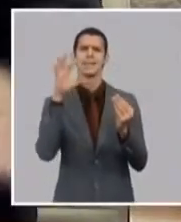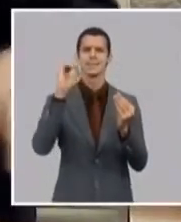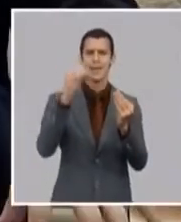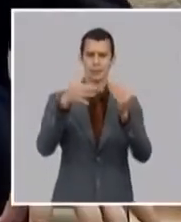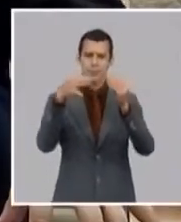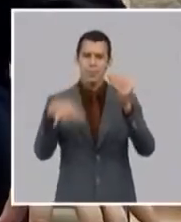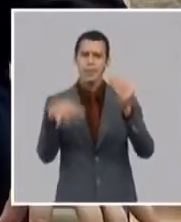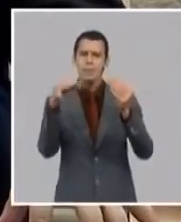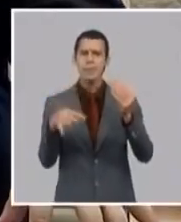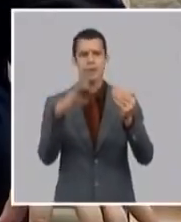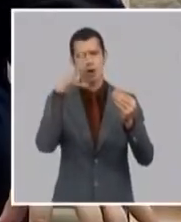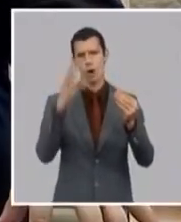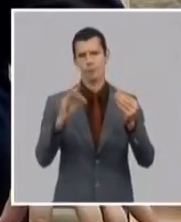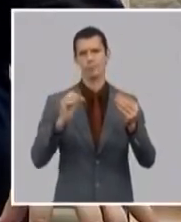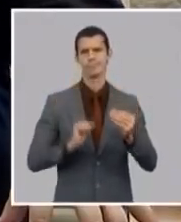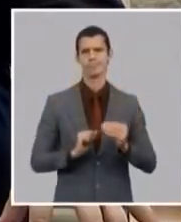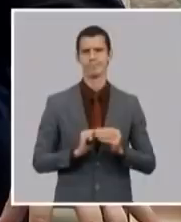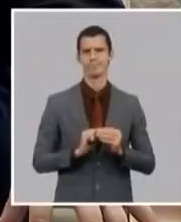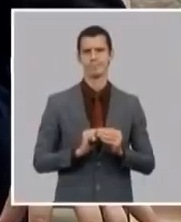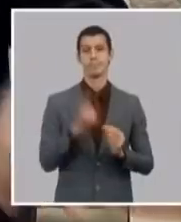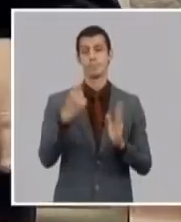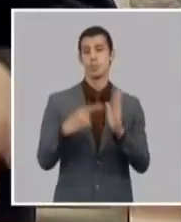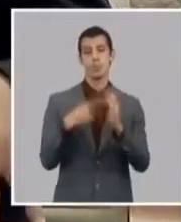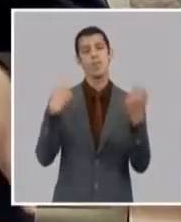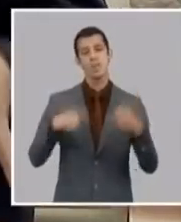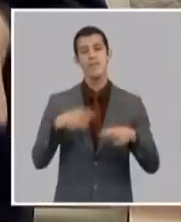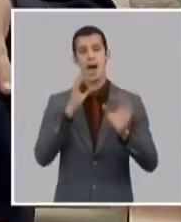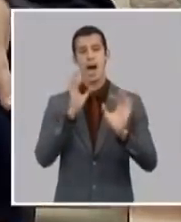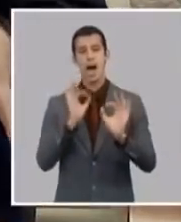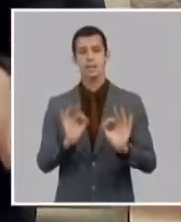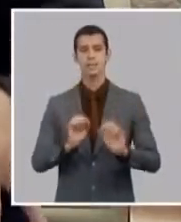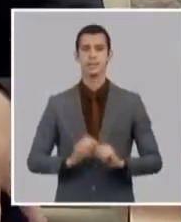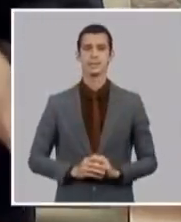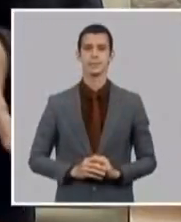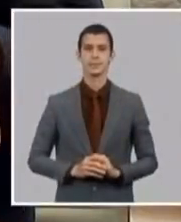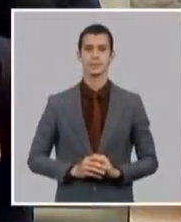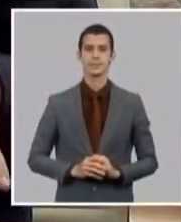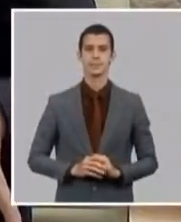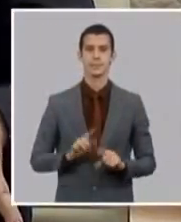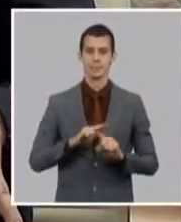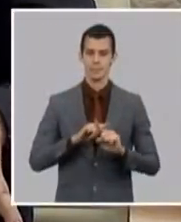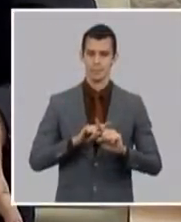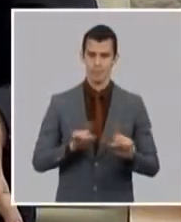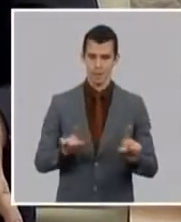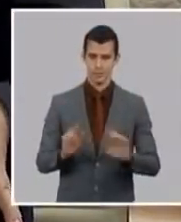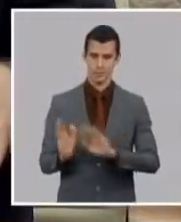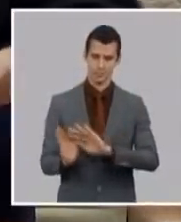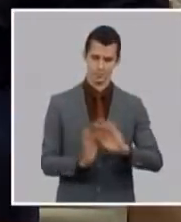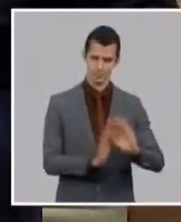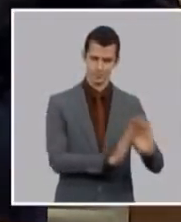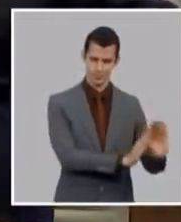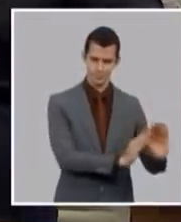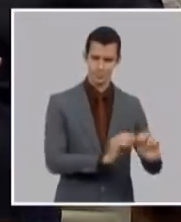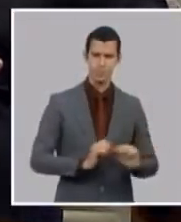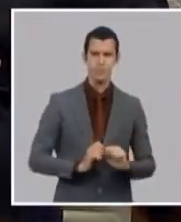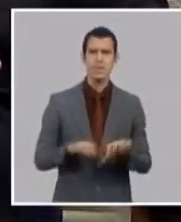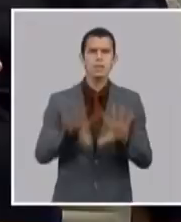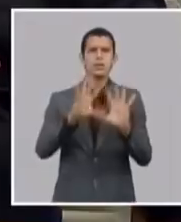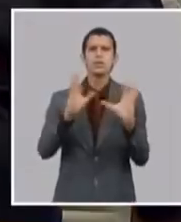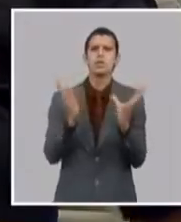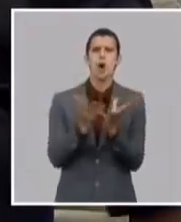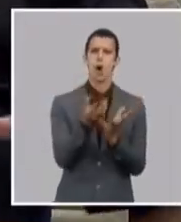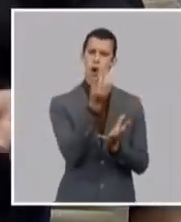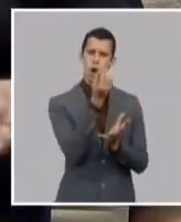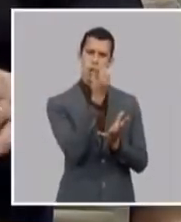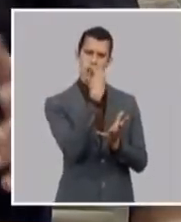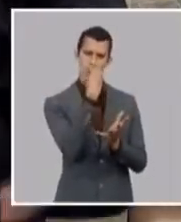para hacer uso de este beneficio deben estar diferenciados estos productos del resto del equipaje